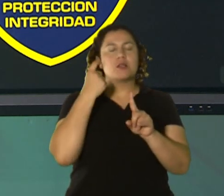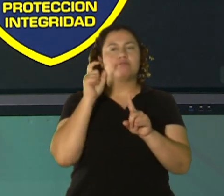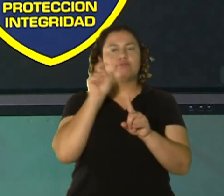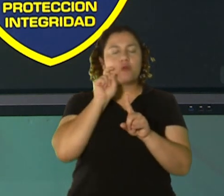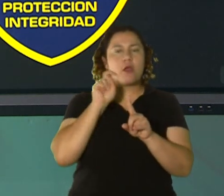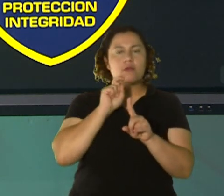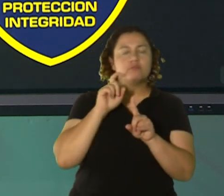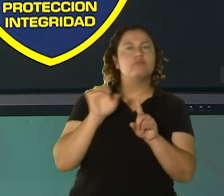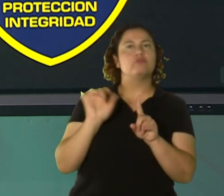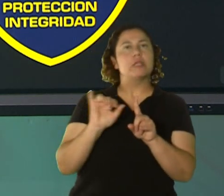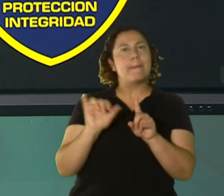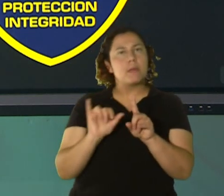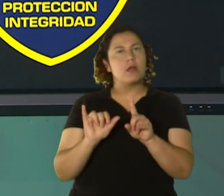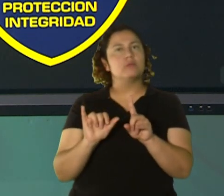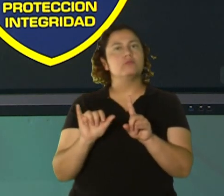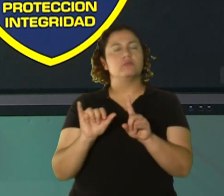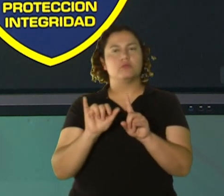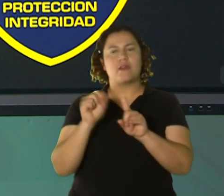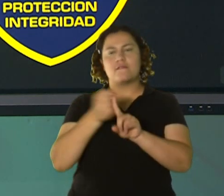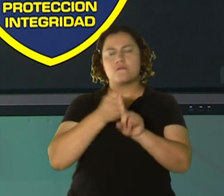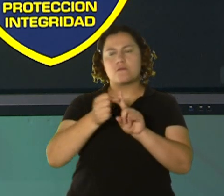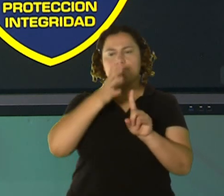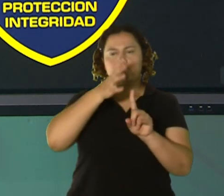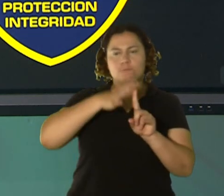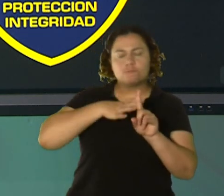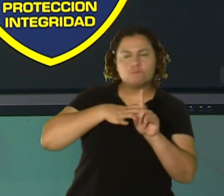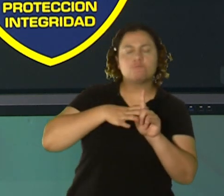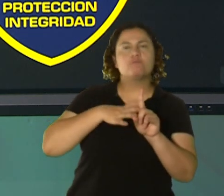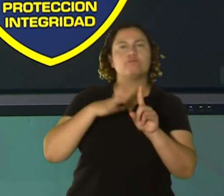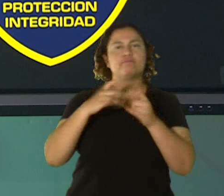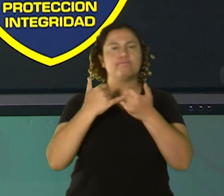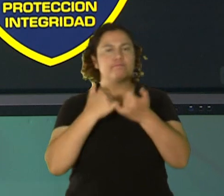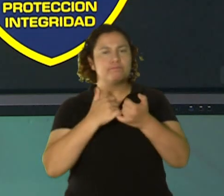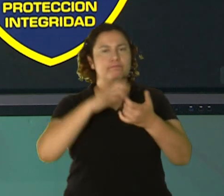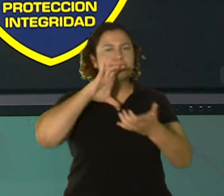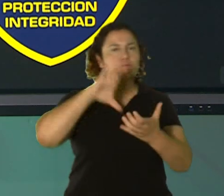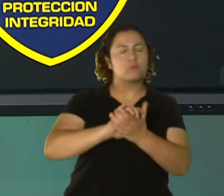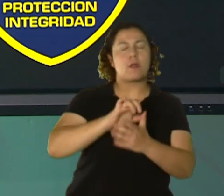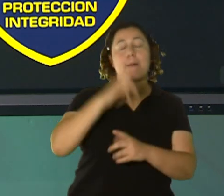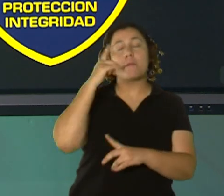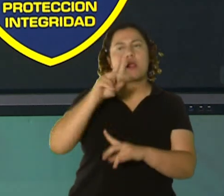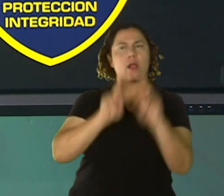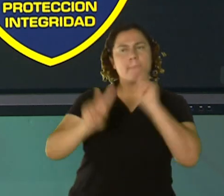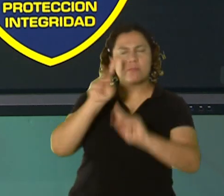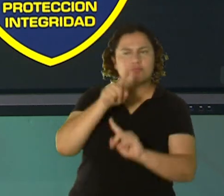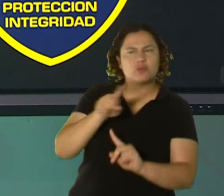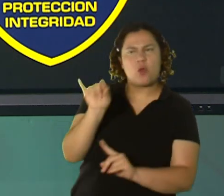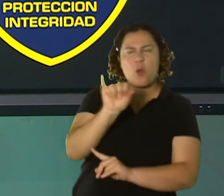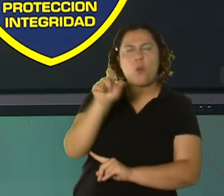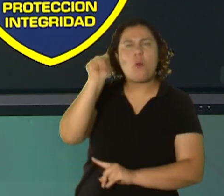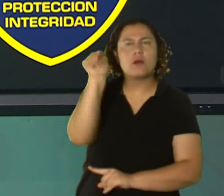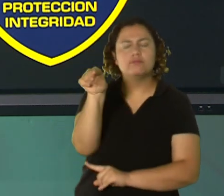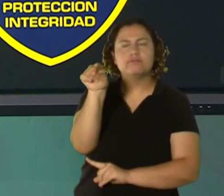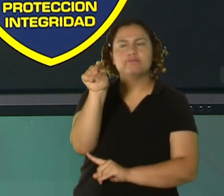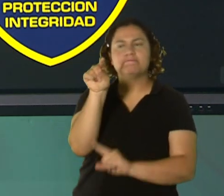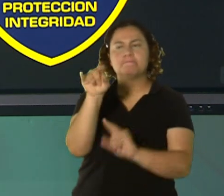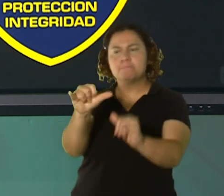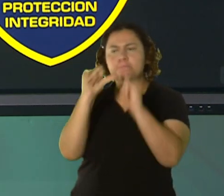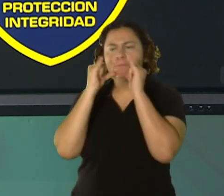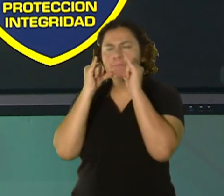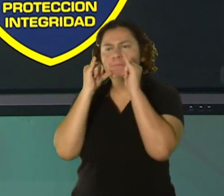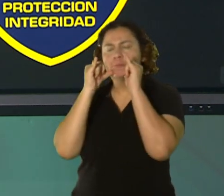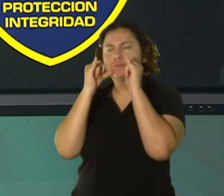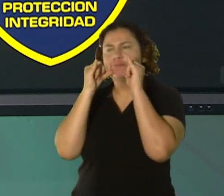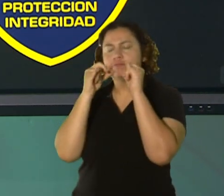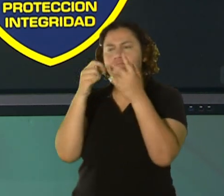que están trabajando en violencia doméstica, están dando el 100% para que individuos como tú estén tras las rejas. Porque, oiga, esto no puede seguir